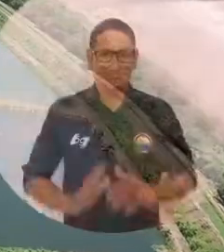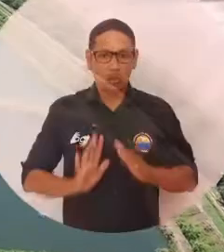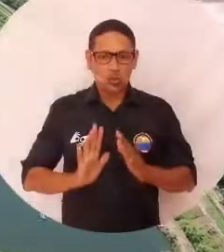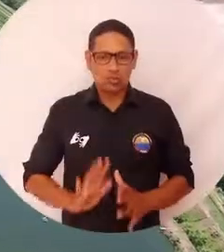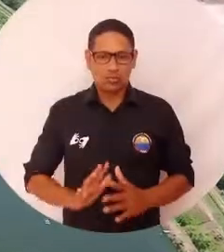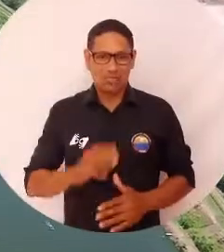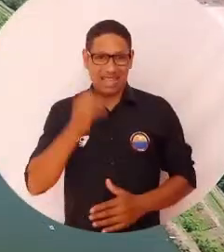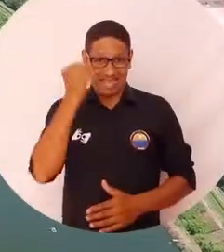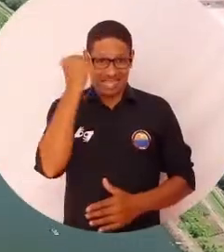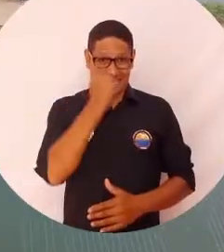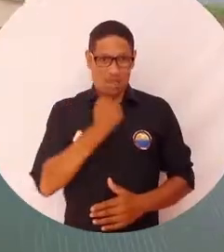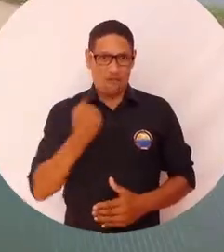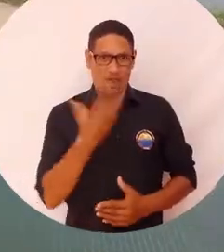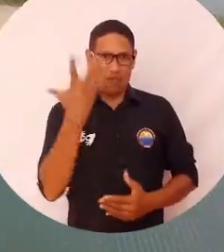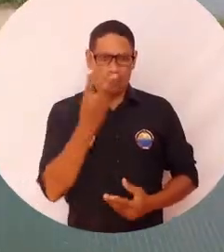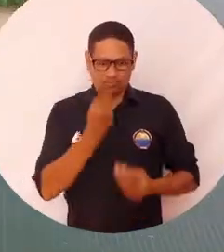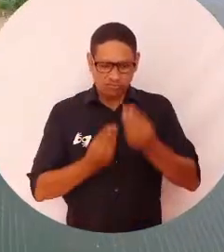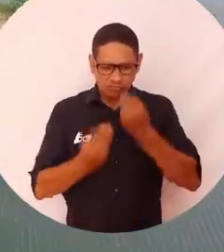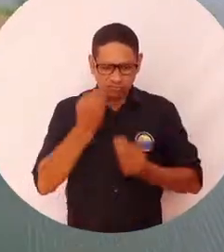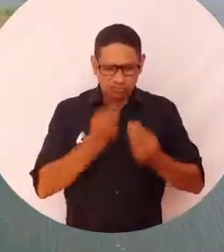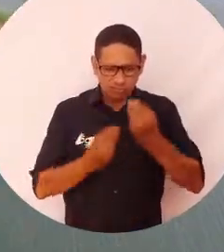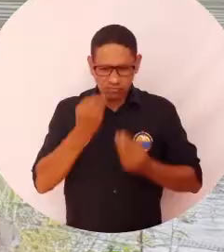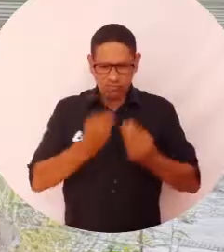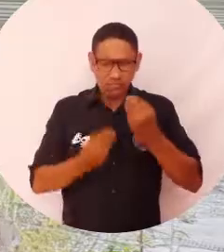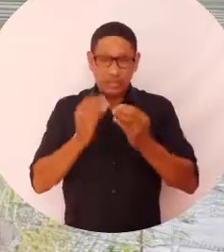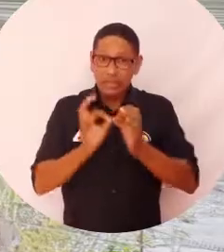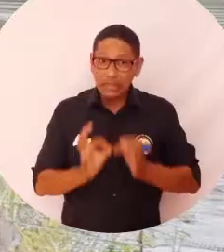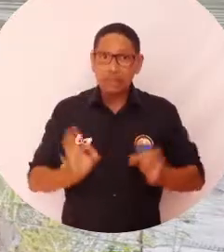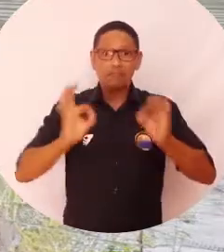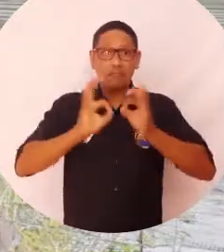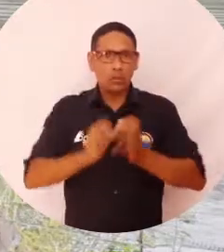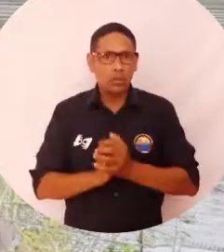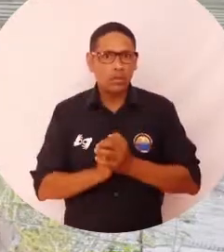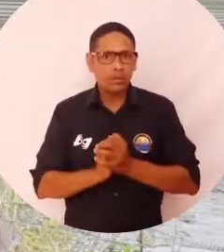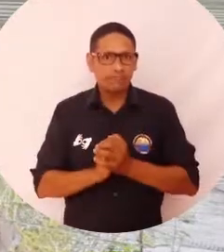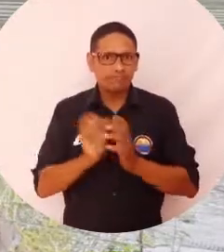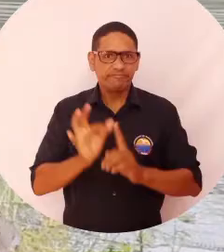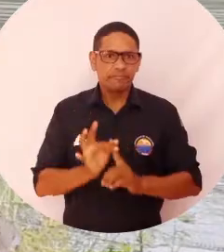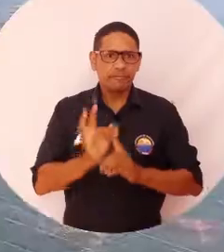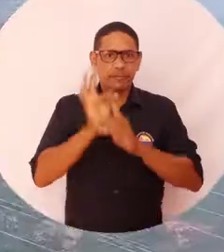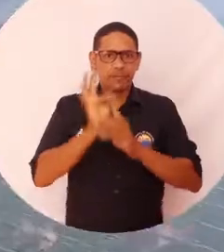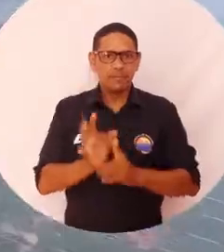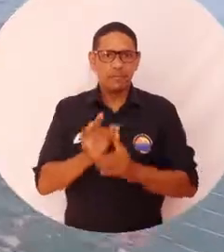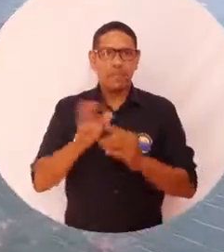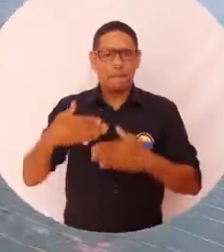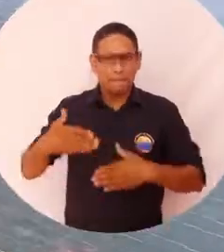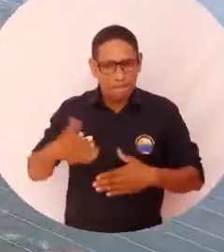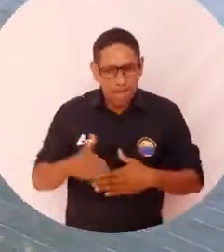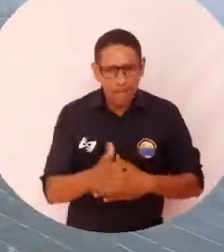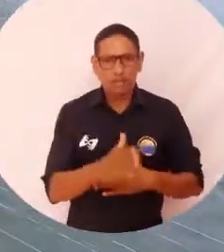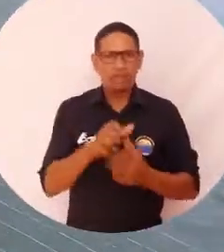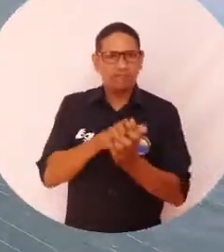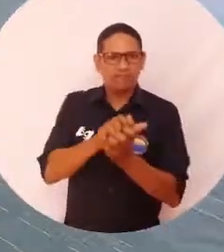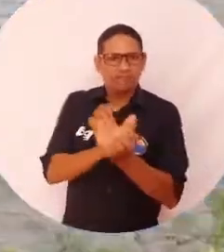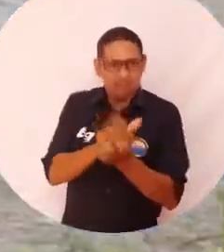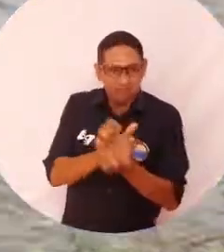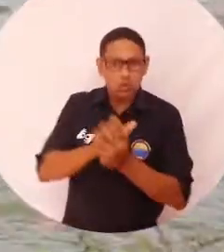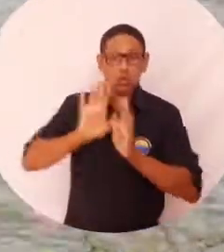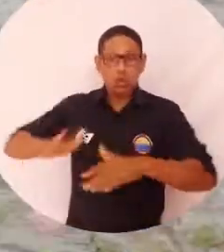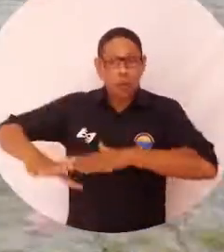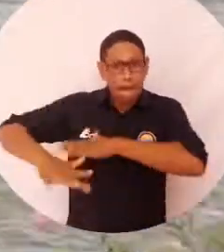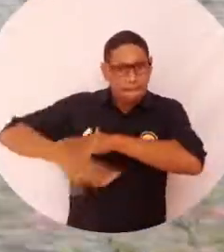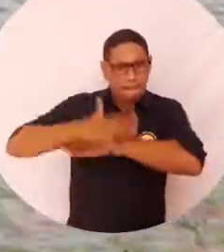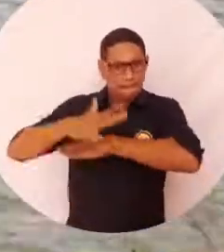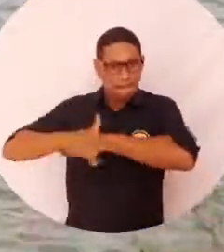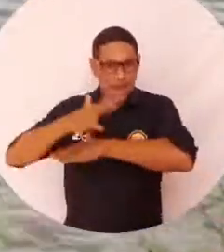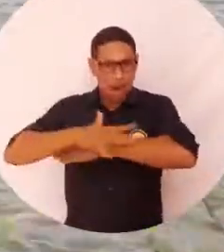La alimentación en la fase más temprana de desarrollo de los seres vivos es fundamental. Este es el caso de los peces, crustáceos y moluscos, pues